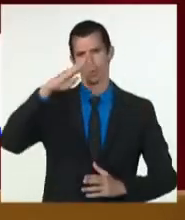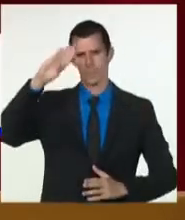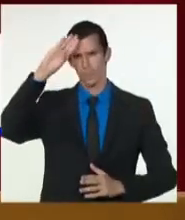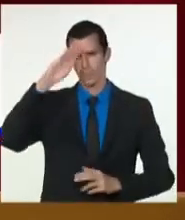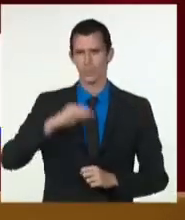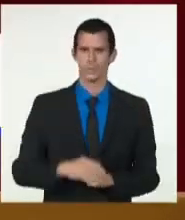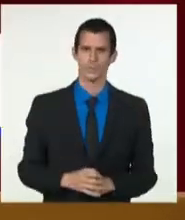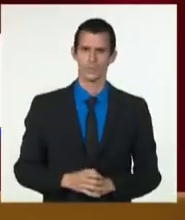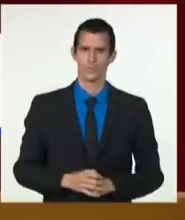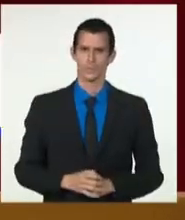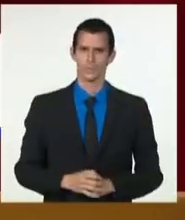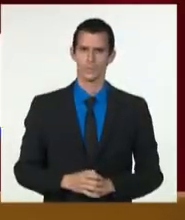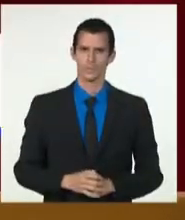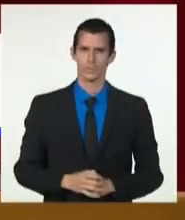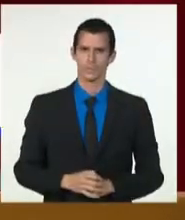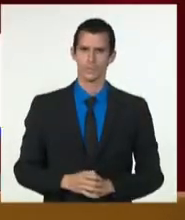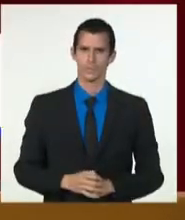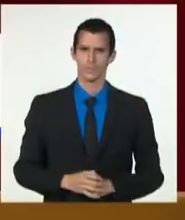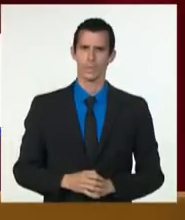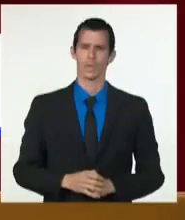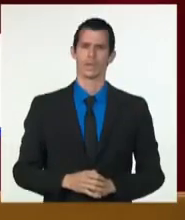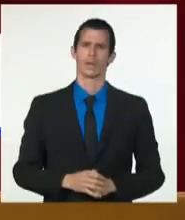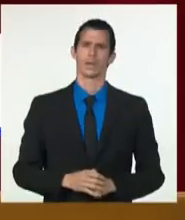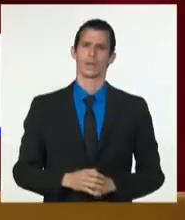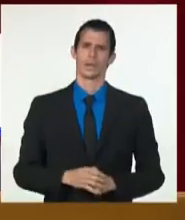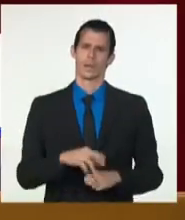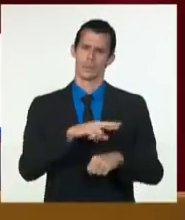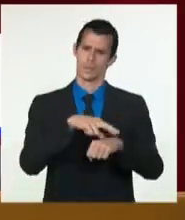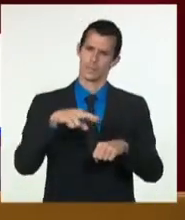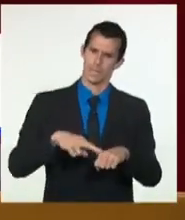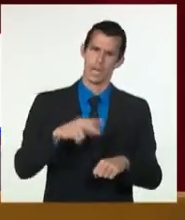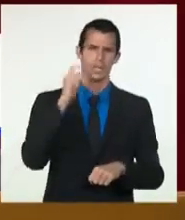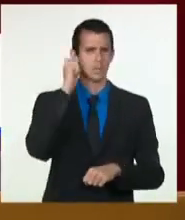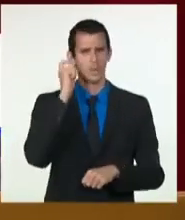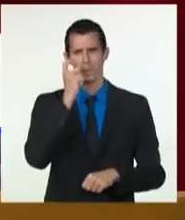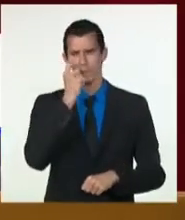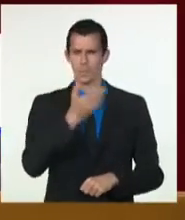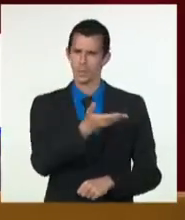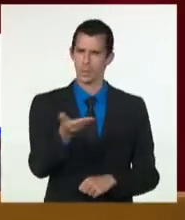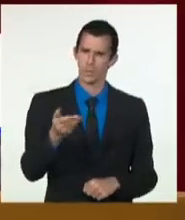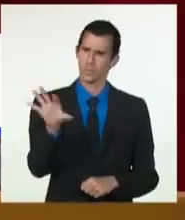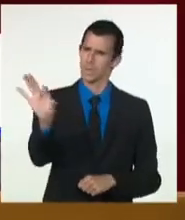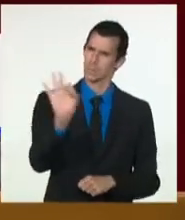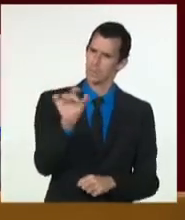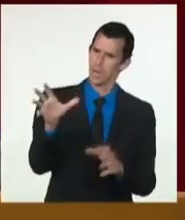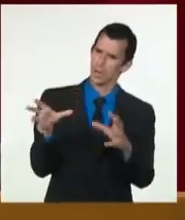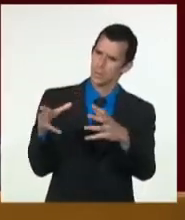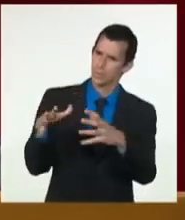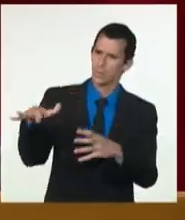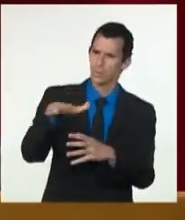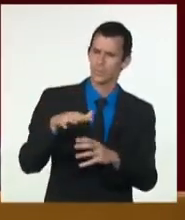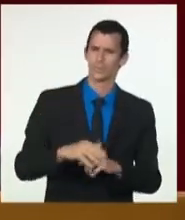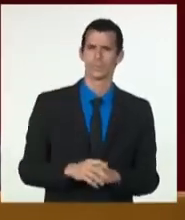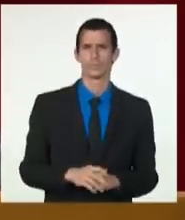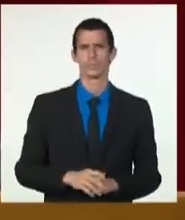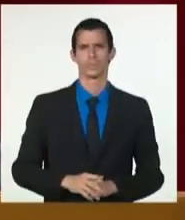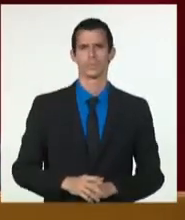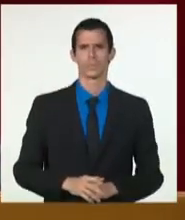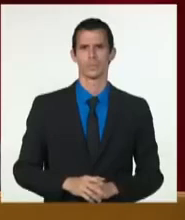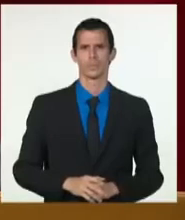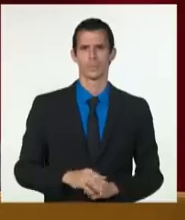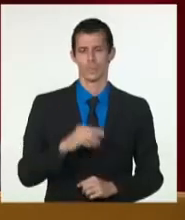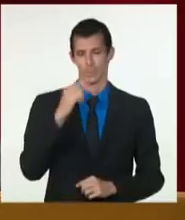diputados, invitados, compañeros, hace hoy 70 años una